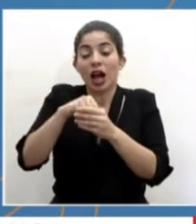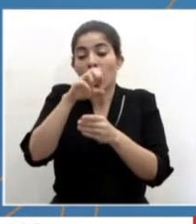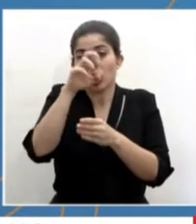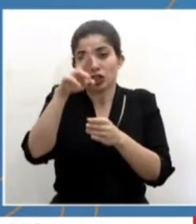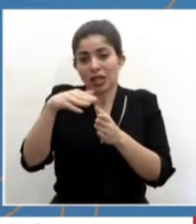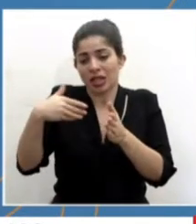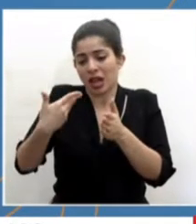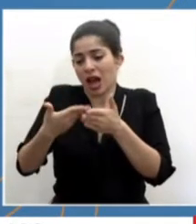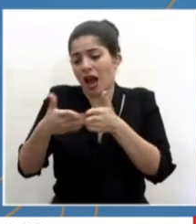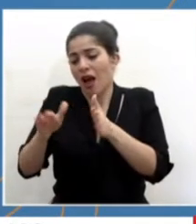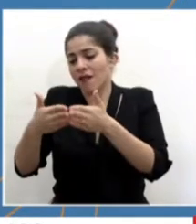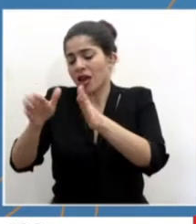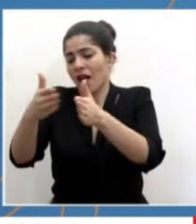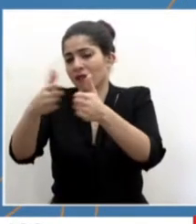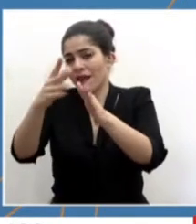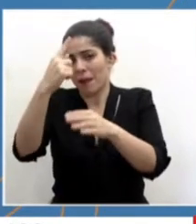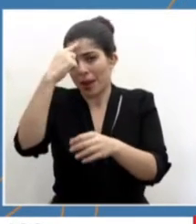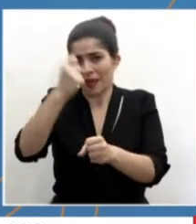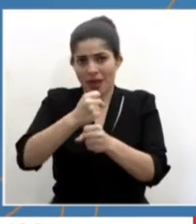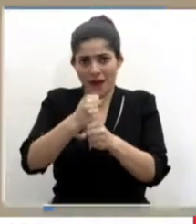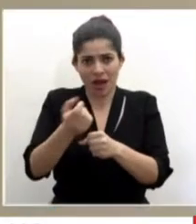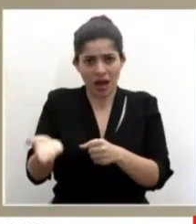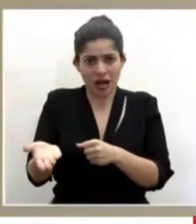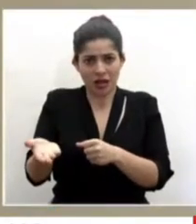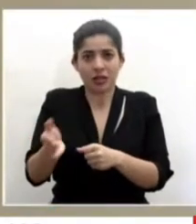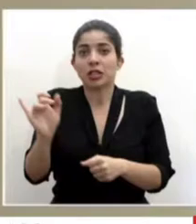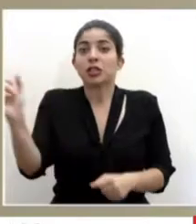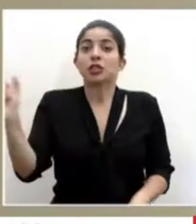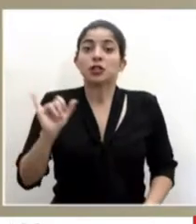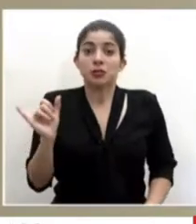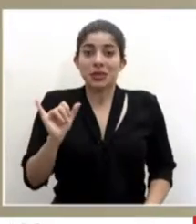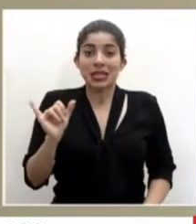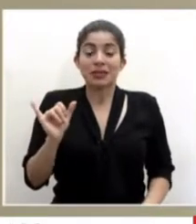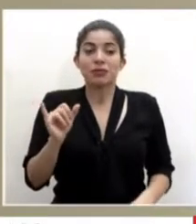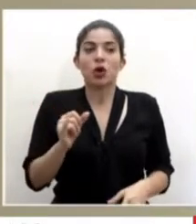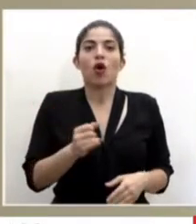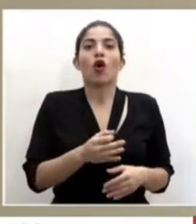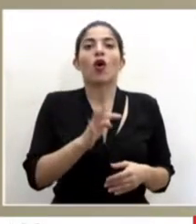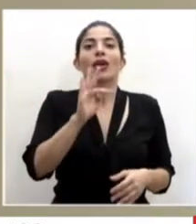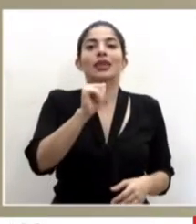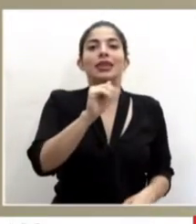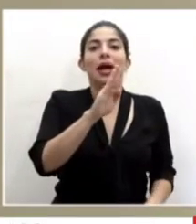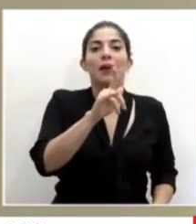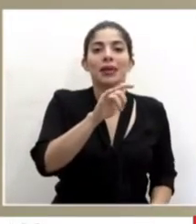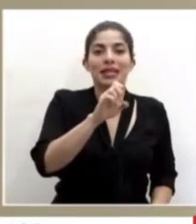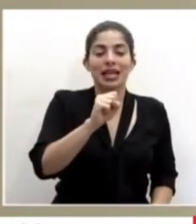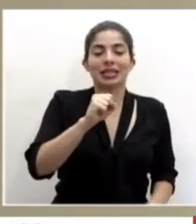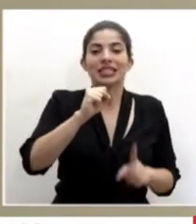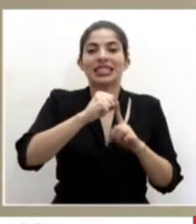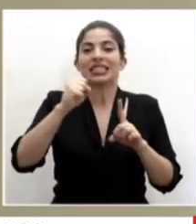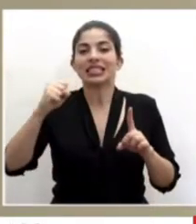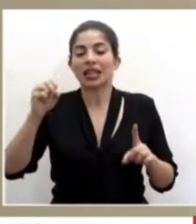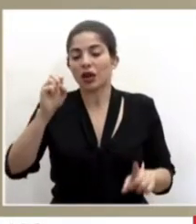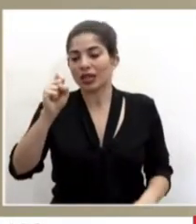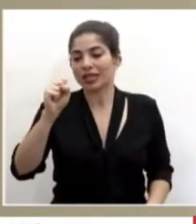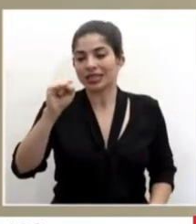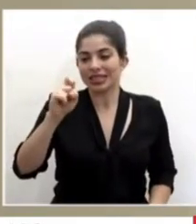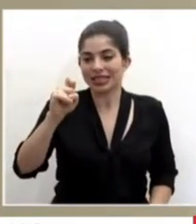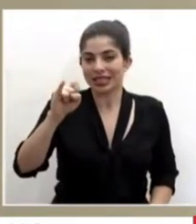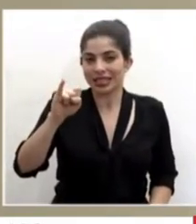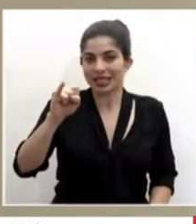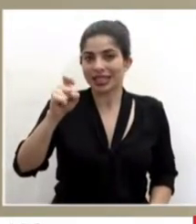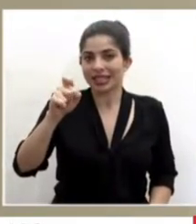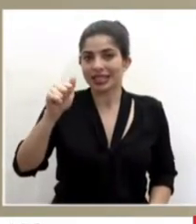habilitado para operar. Lo mismo ocurre con los puestos de tablillas, zigzaola y sabalito, que han